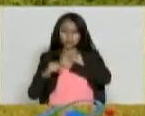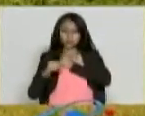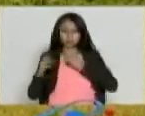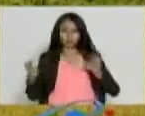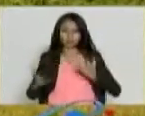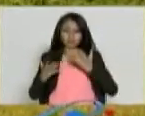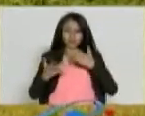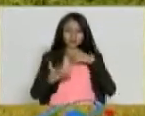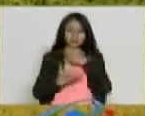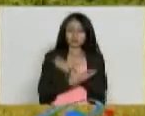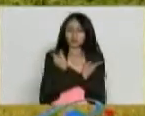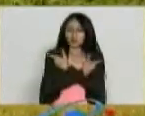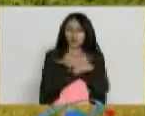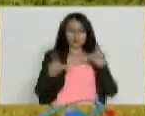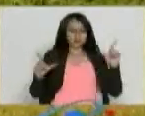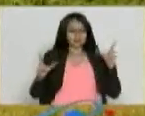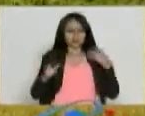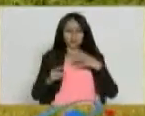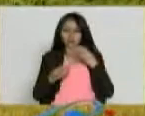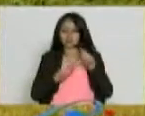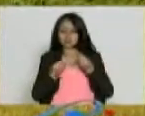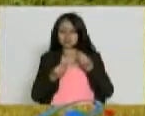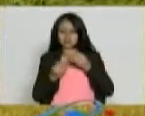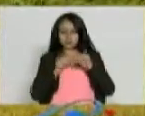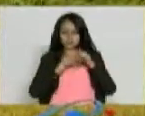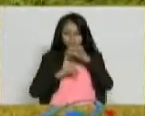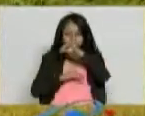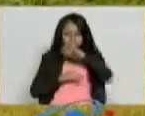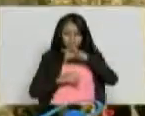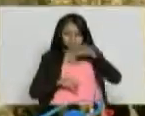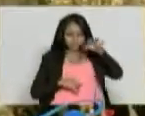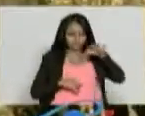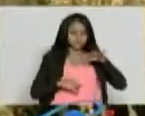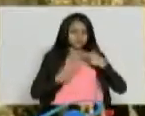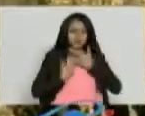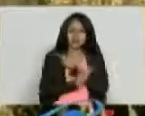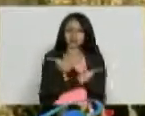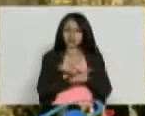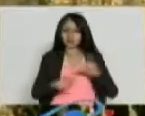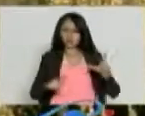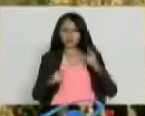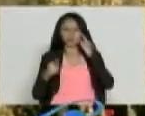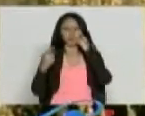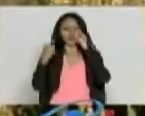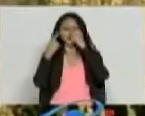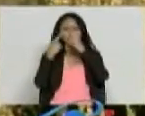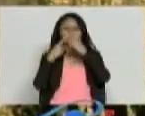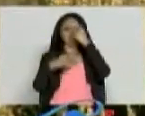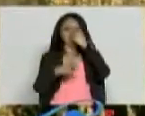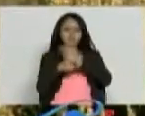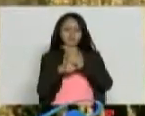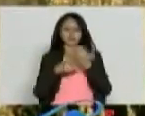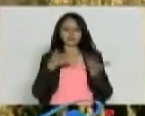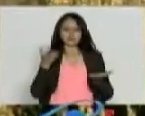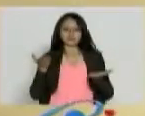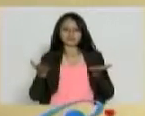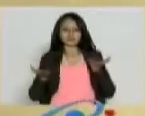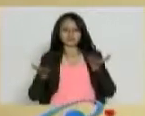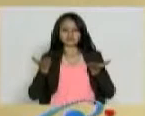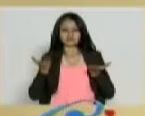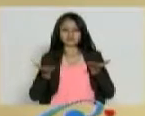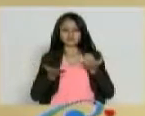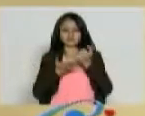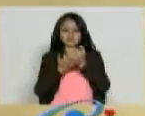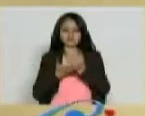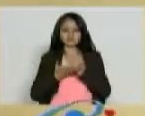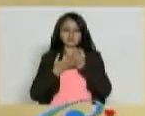la libertad de mover todas las piezas del juego que la representa para conseguir finalmente ese equilibrio que buscamos y